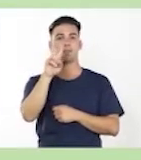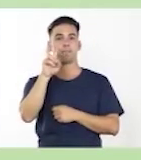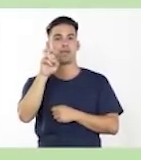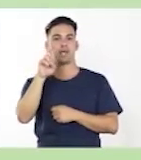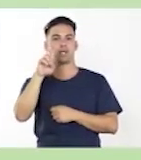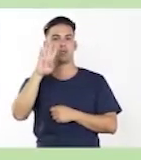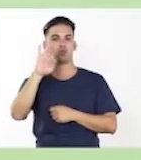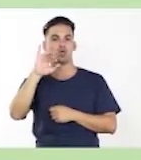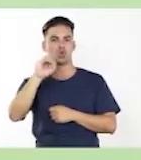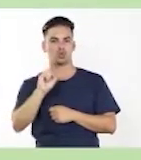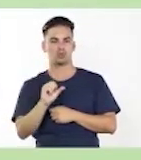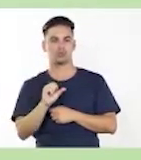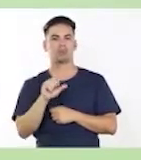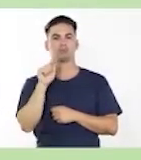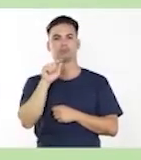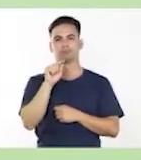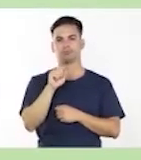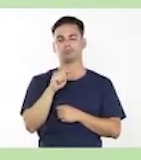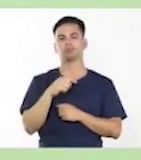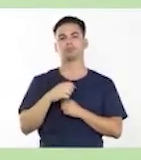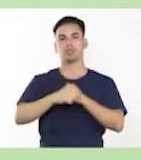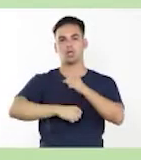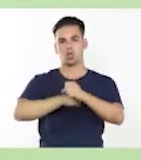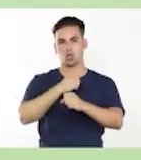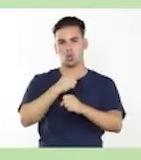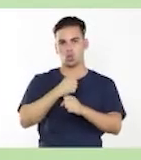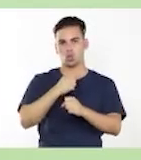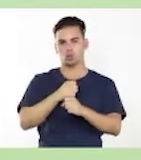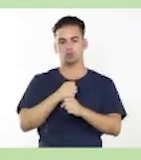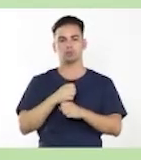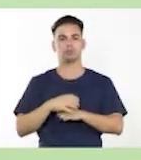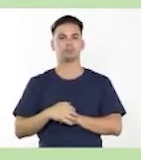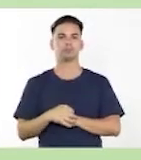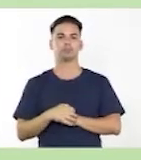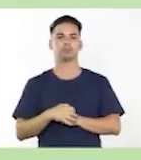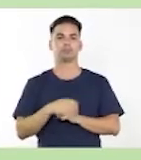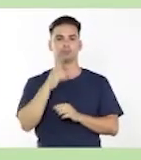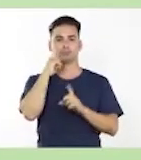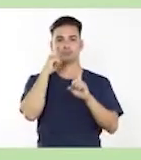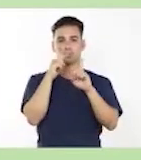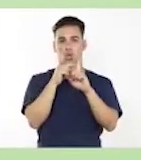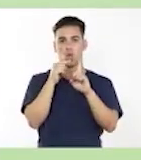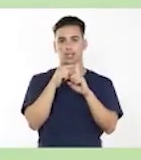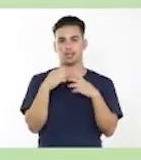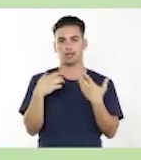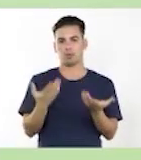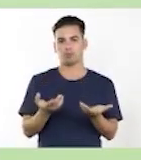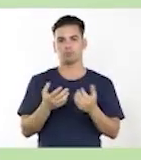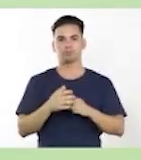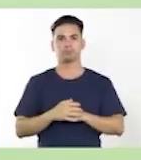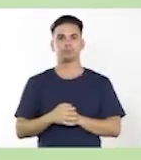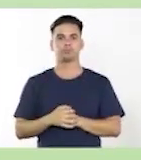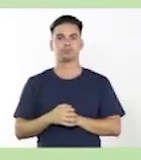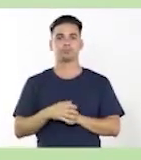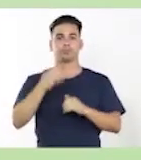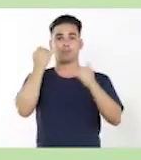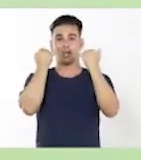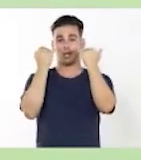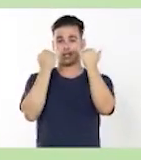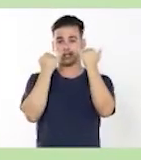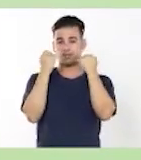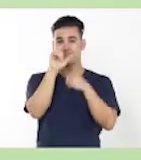homófonos, palabras no sujetas, arregla. El objetivo o los objetivos.